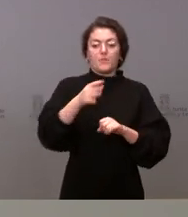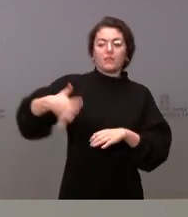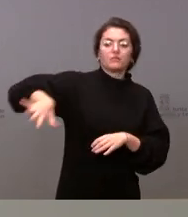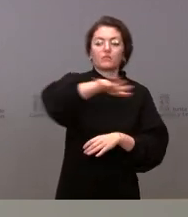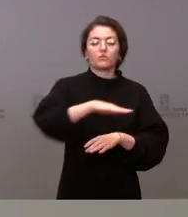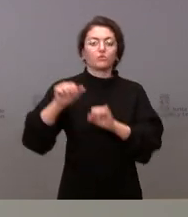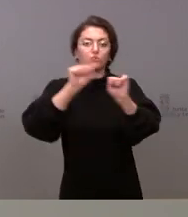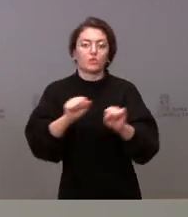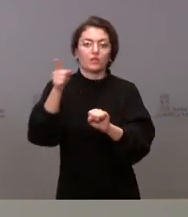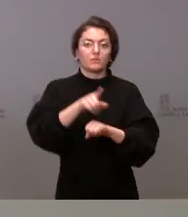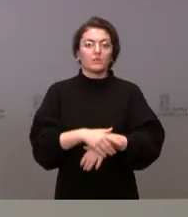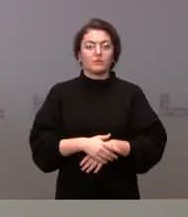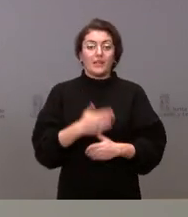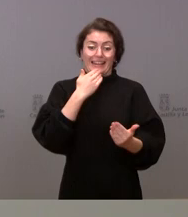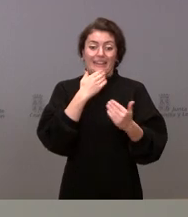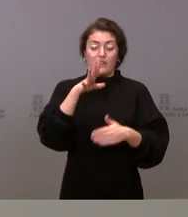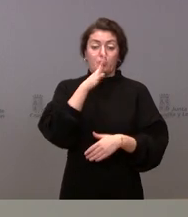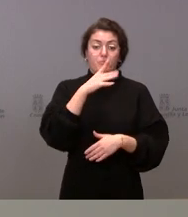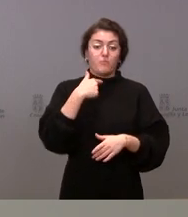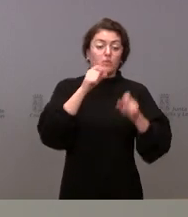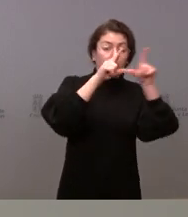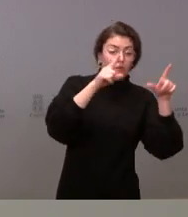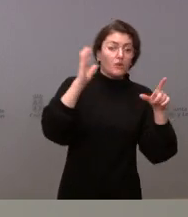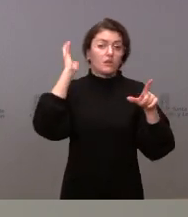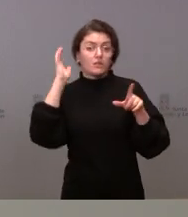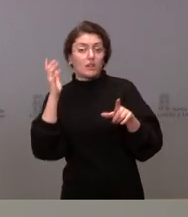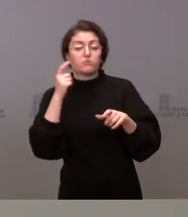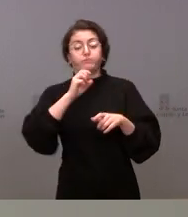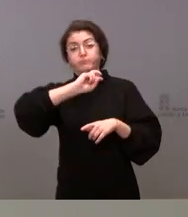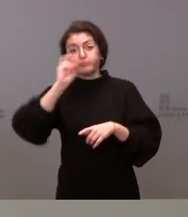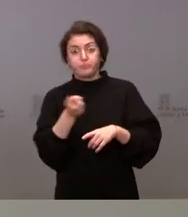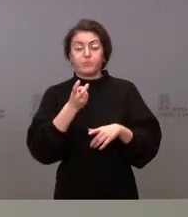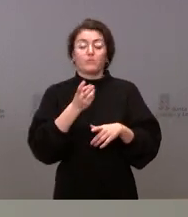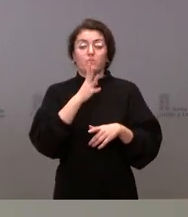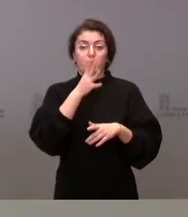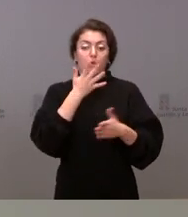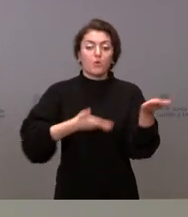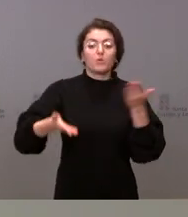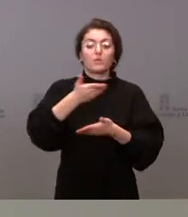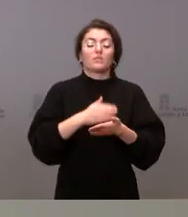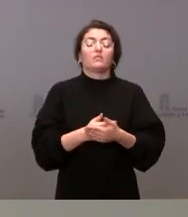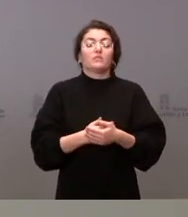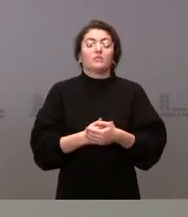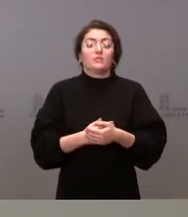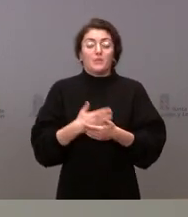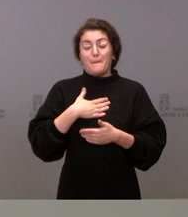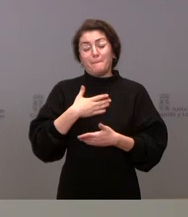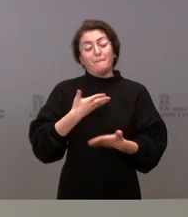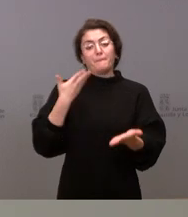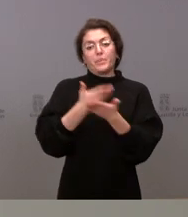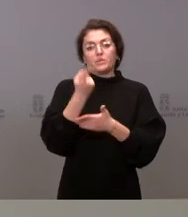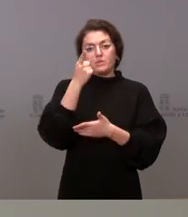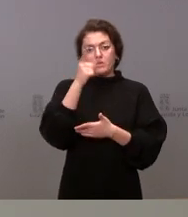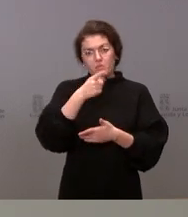a todos los medios de comunicación que nos ayuden en esto. Sé que lo hacen y, desde luego, les pido todo su apoyo para que seamos entre todos